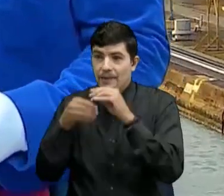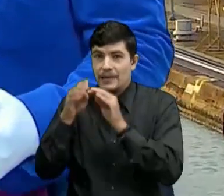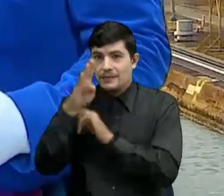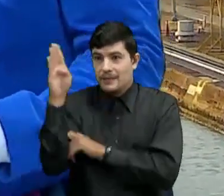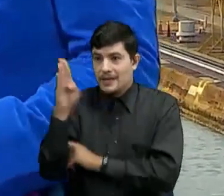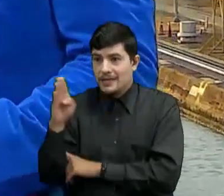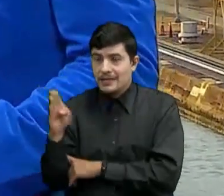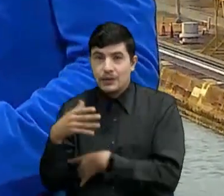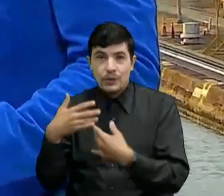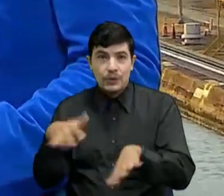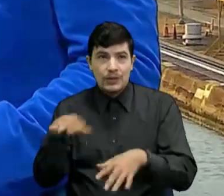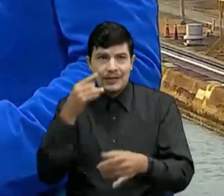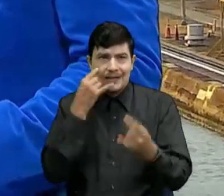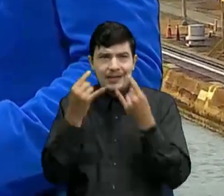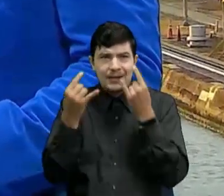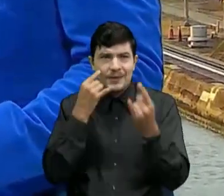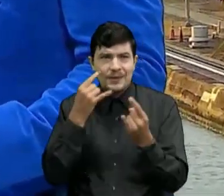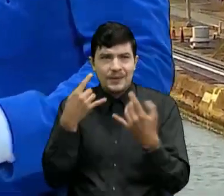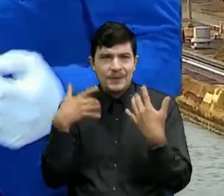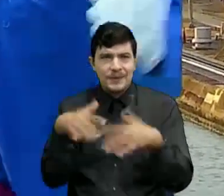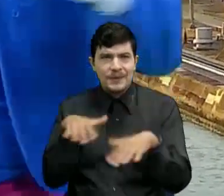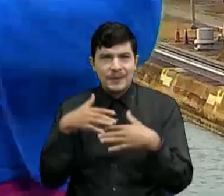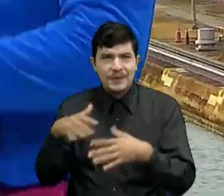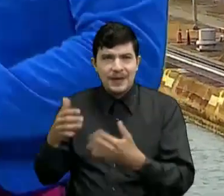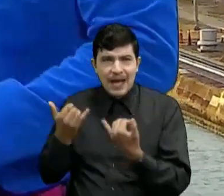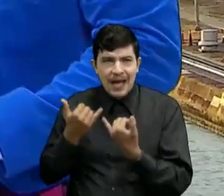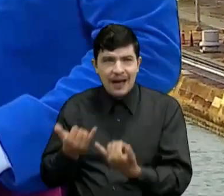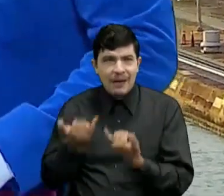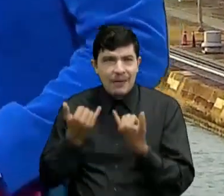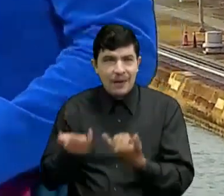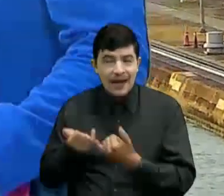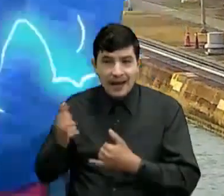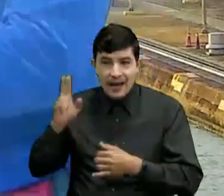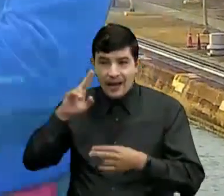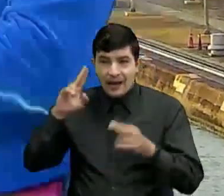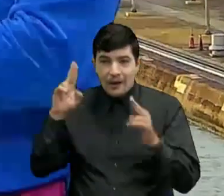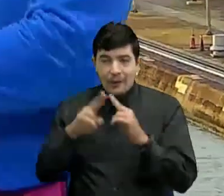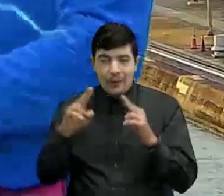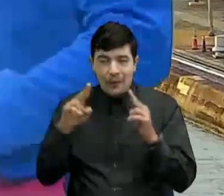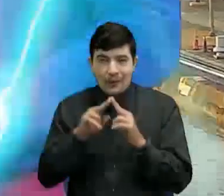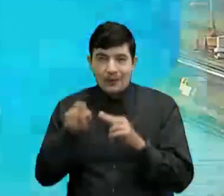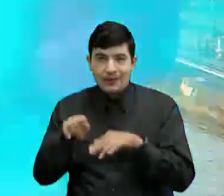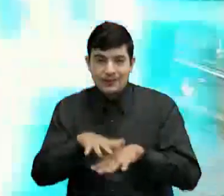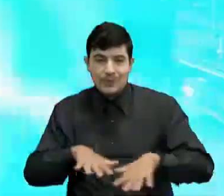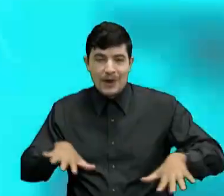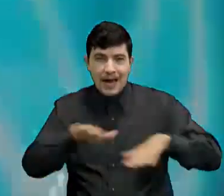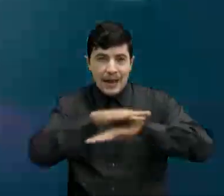Es muy interesante Ahora vamos A viajar Al Pacífico